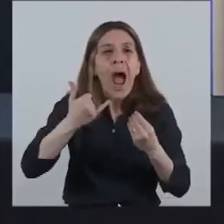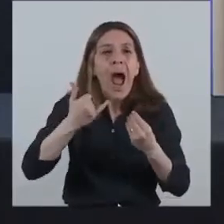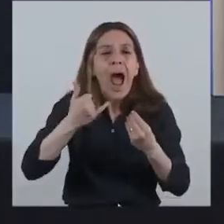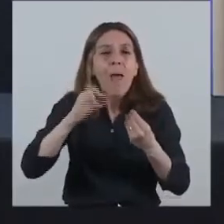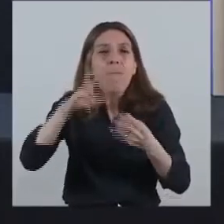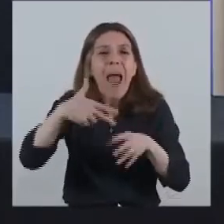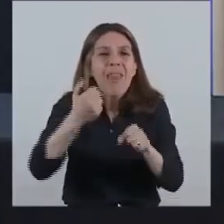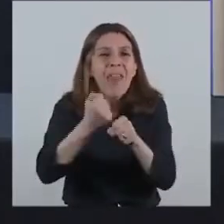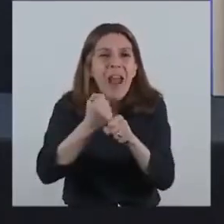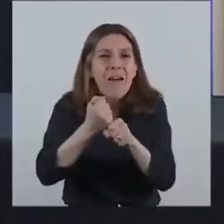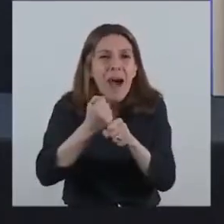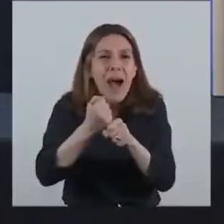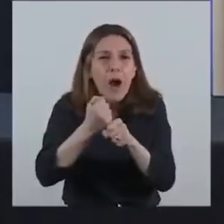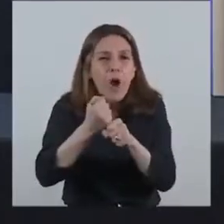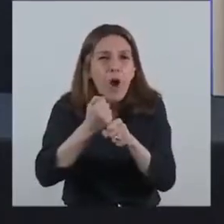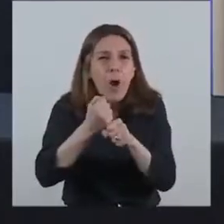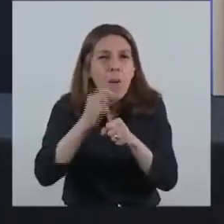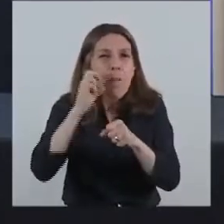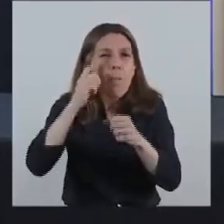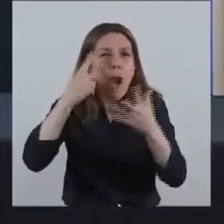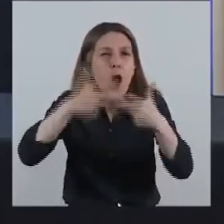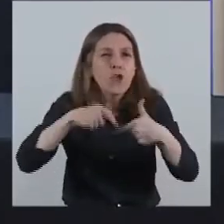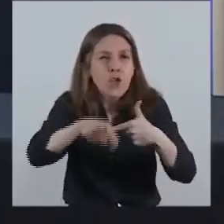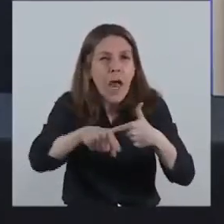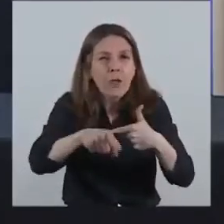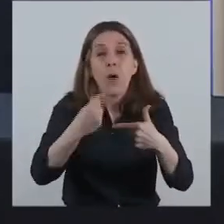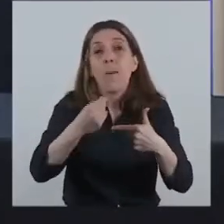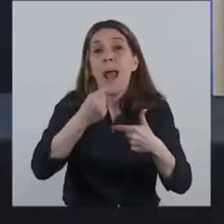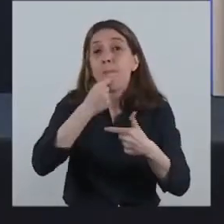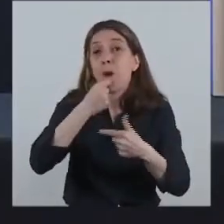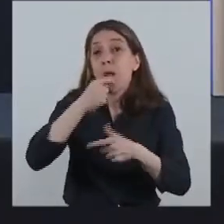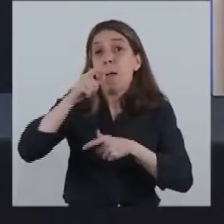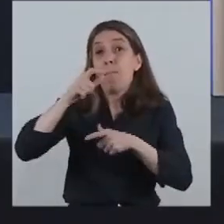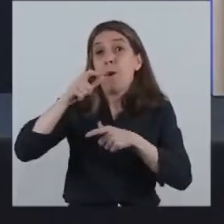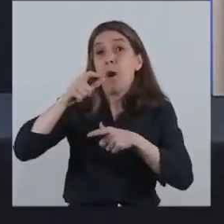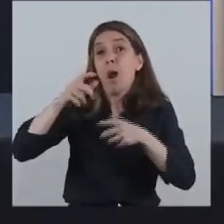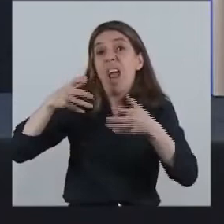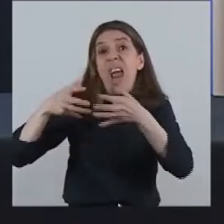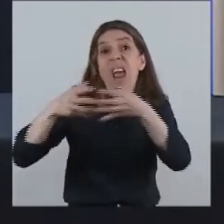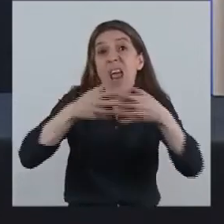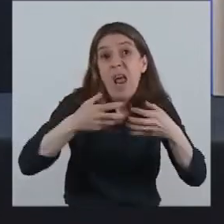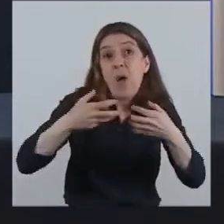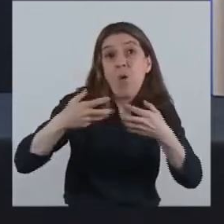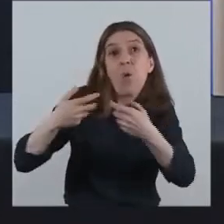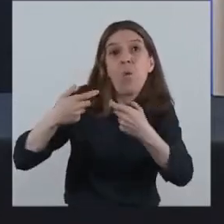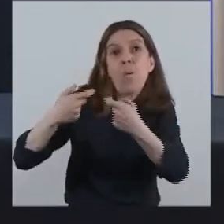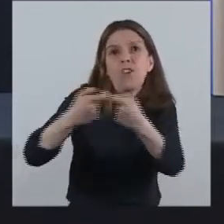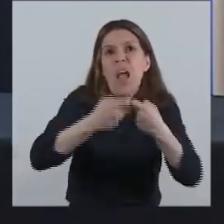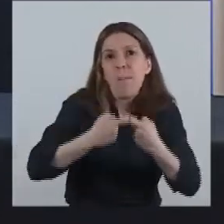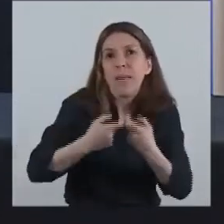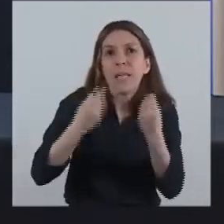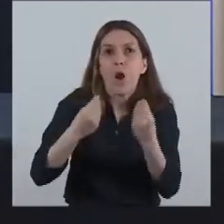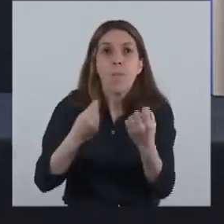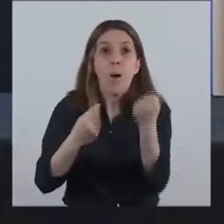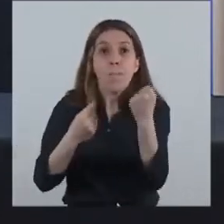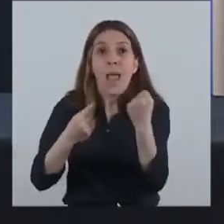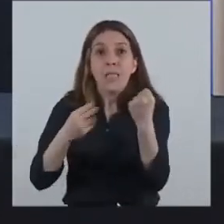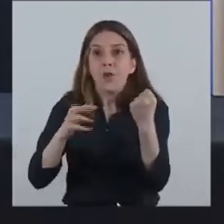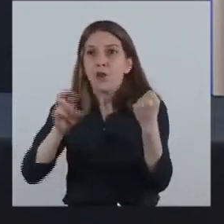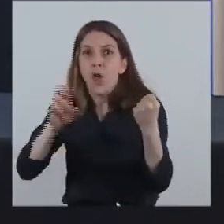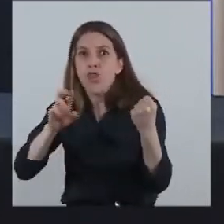para quien quiera atar al dólar a sus tenencias en pesos de modo de